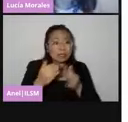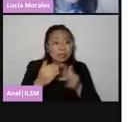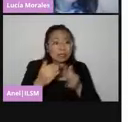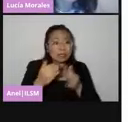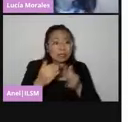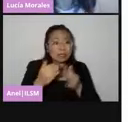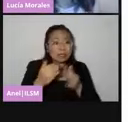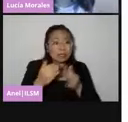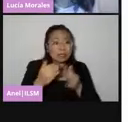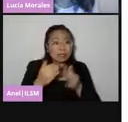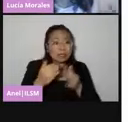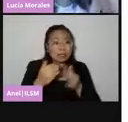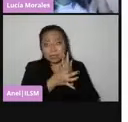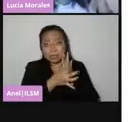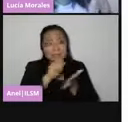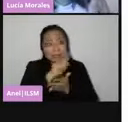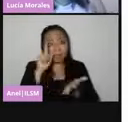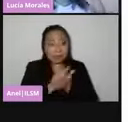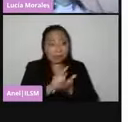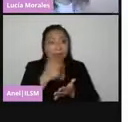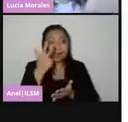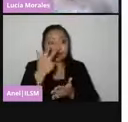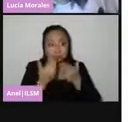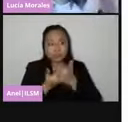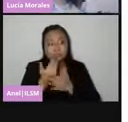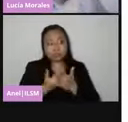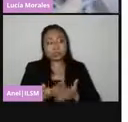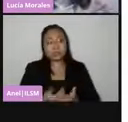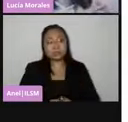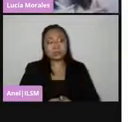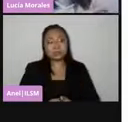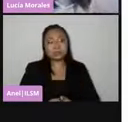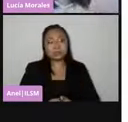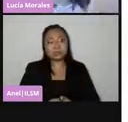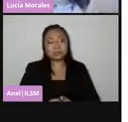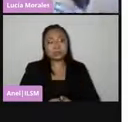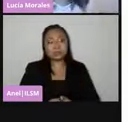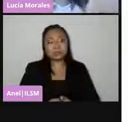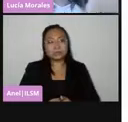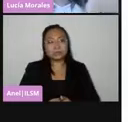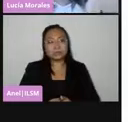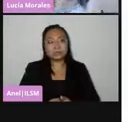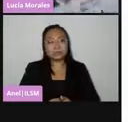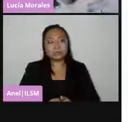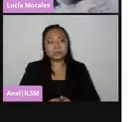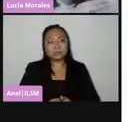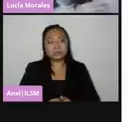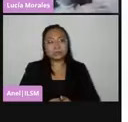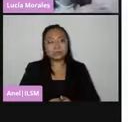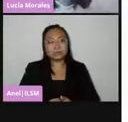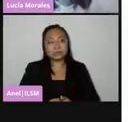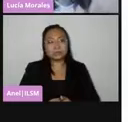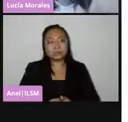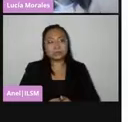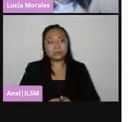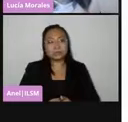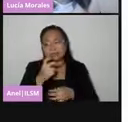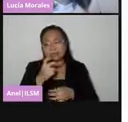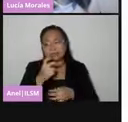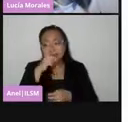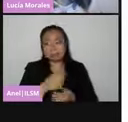ley que inicia la votación, que es a las 8 de la mañana. Entonces, las 8 no han llegado a las 8.15 empieza este proceso de sustitución.